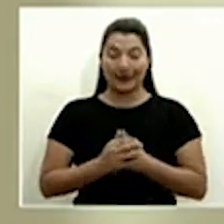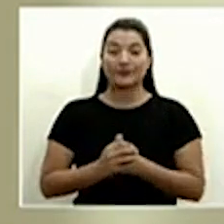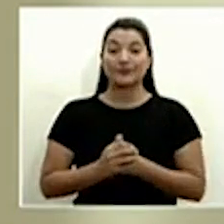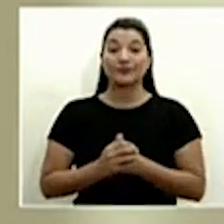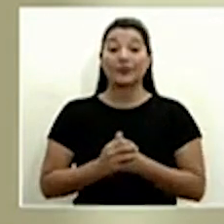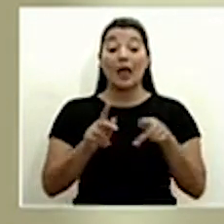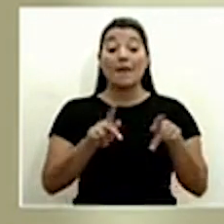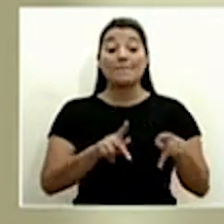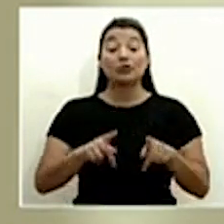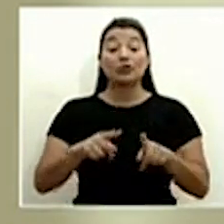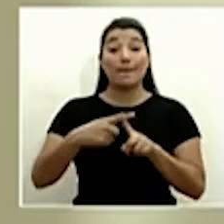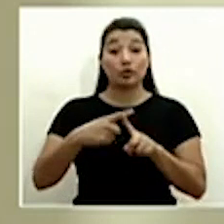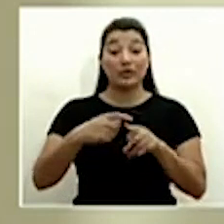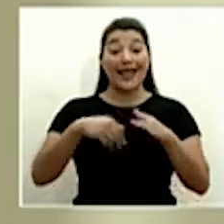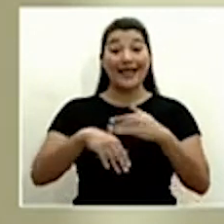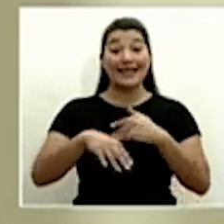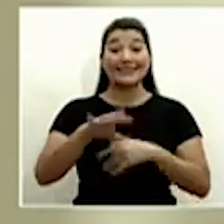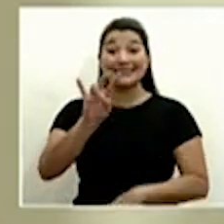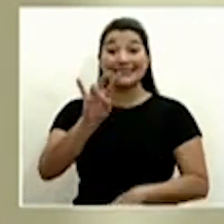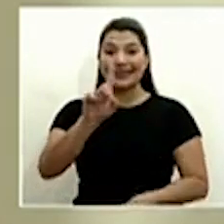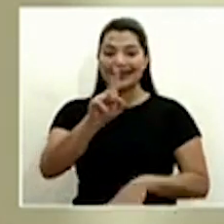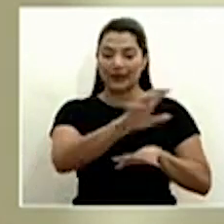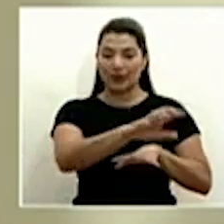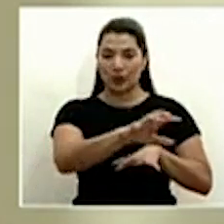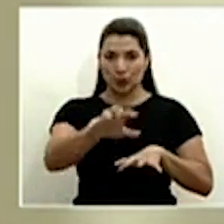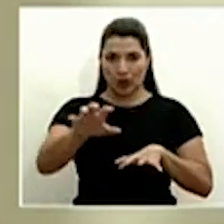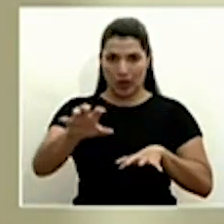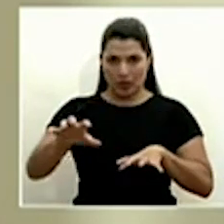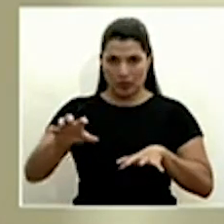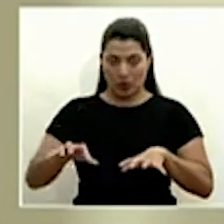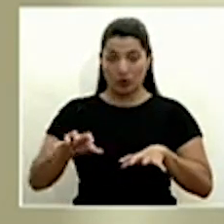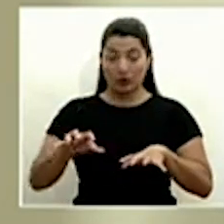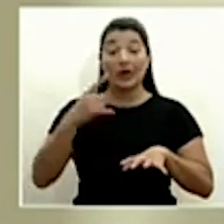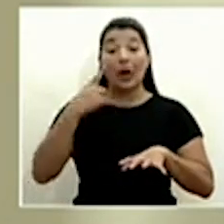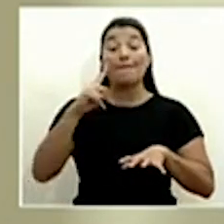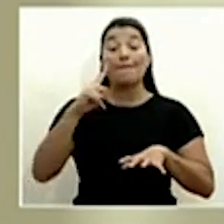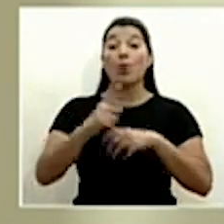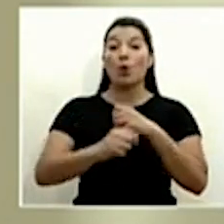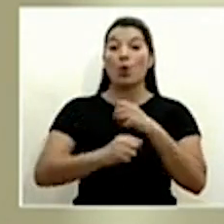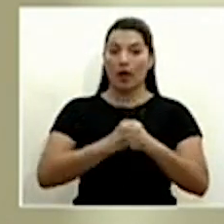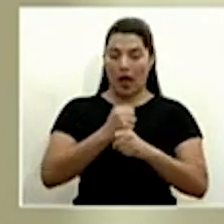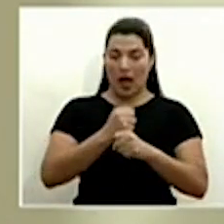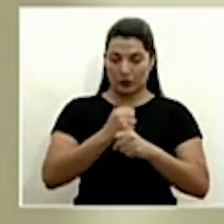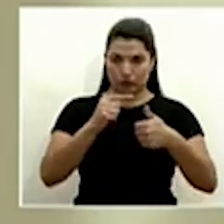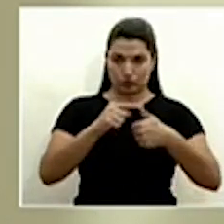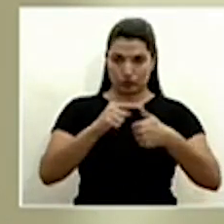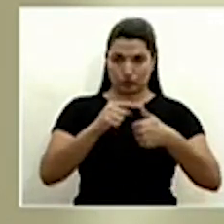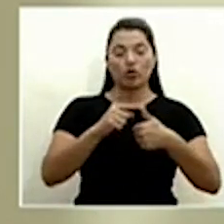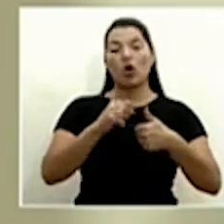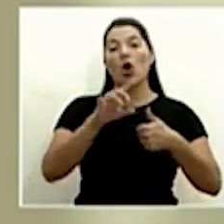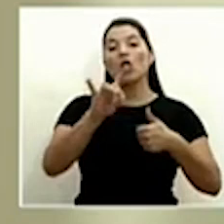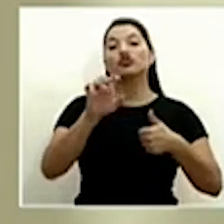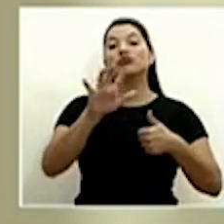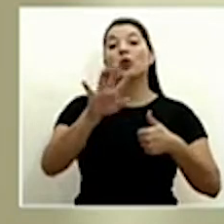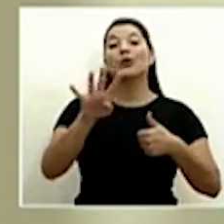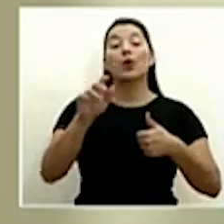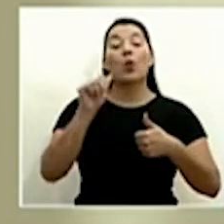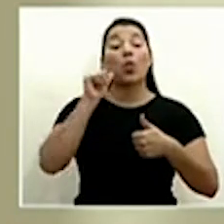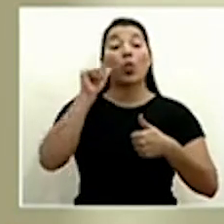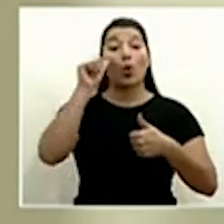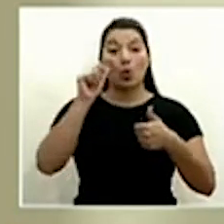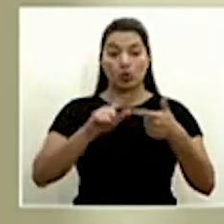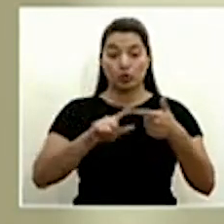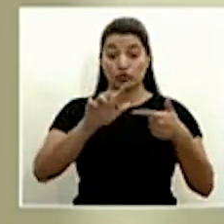positivos en 71 cantones. Por edad serían 854 adultos,